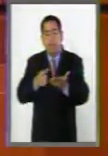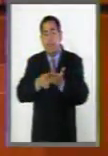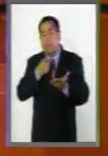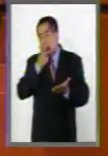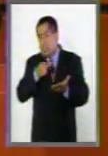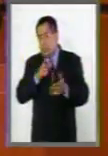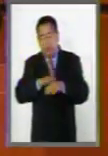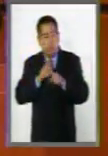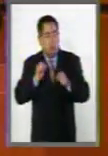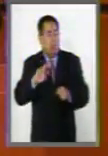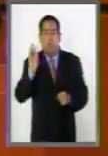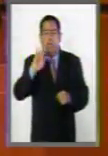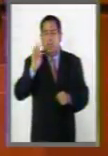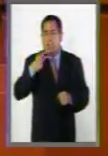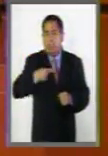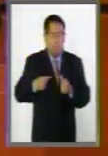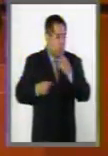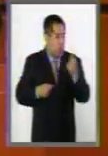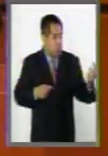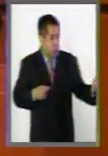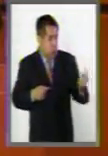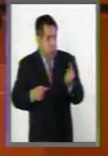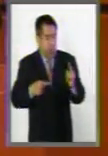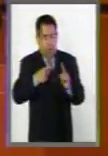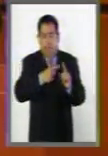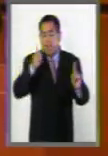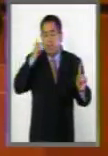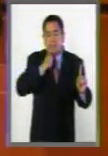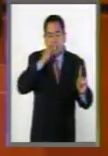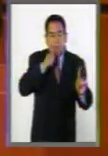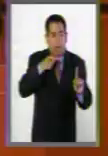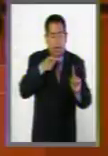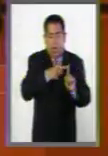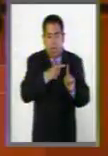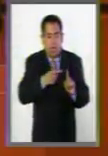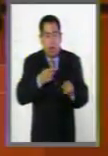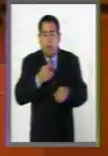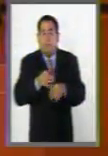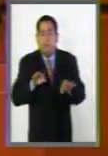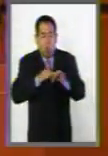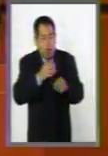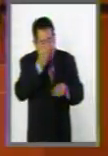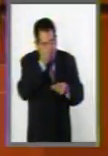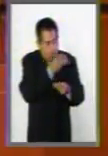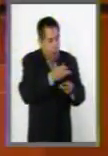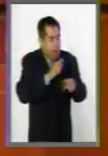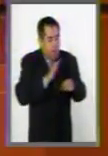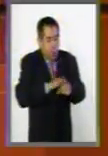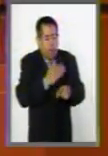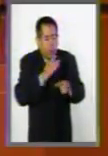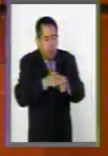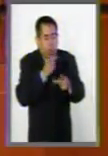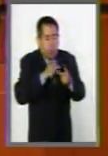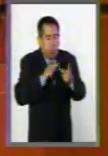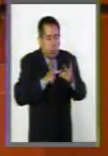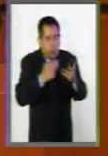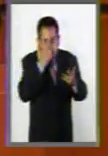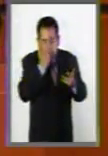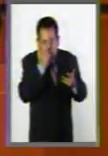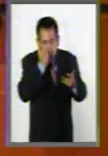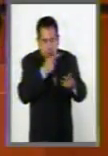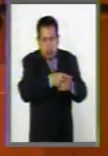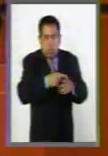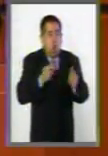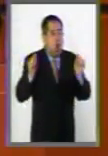adolescentes sujetos a proceso sean en todo momento informados de los cargos que se les imputan, que tengan una